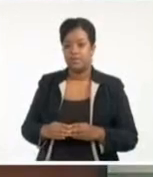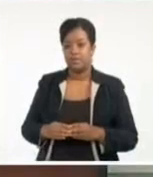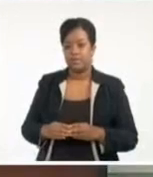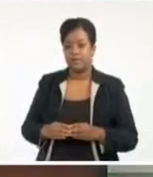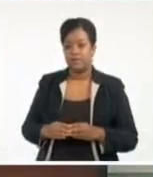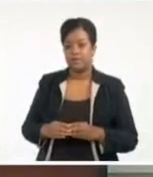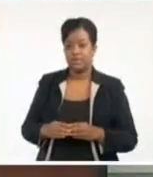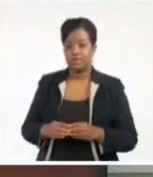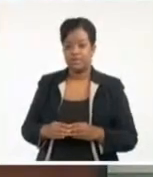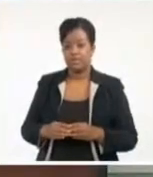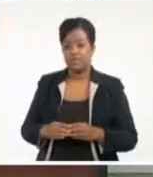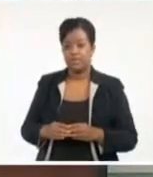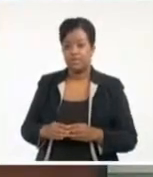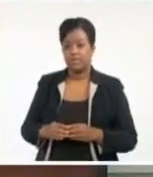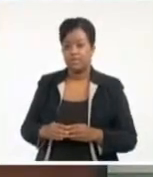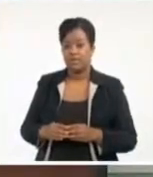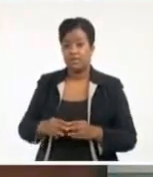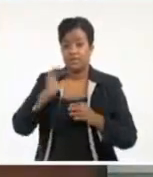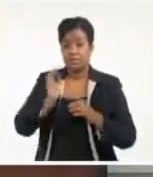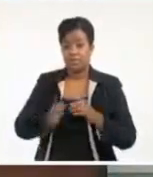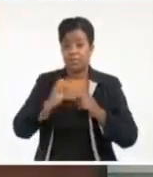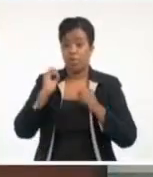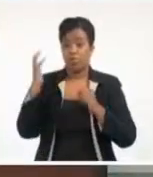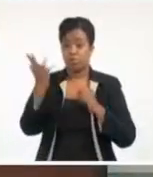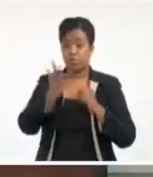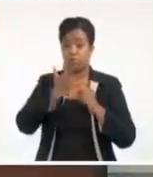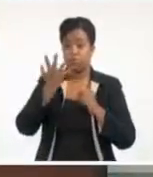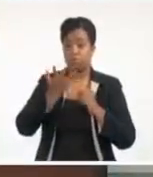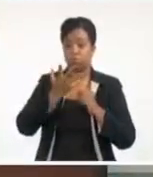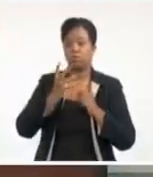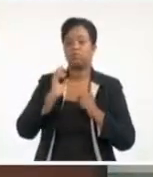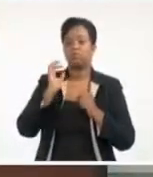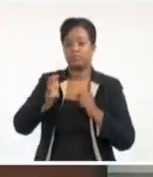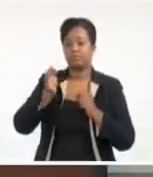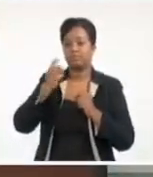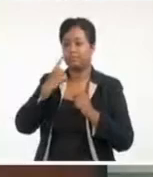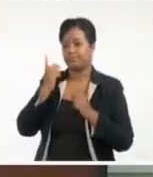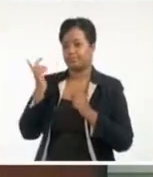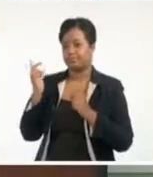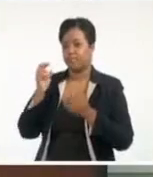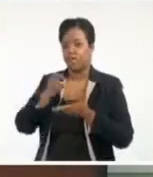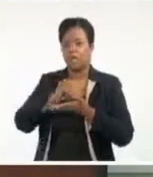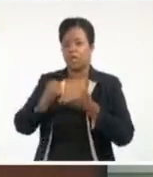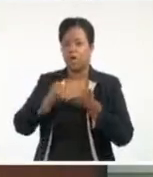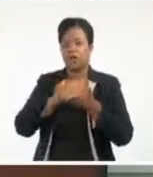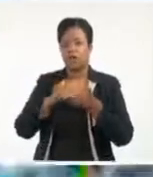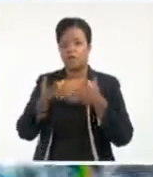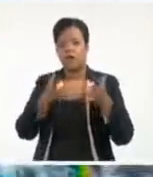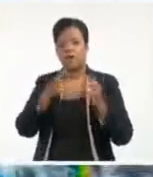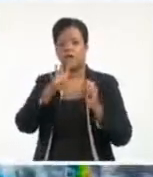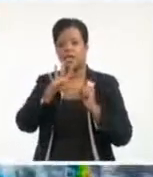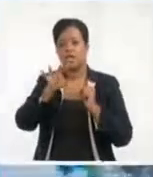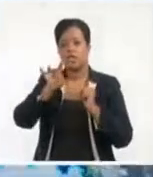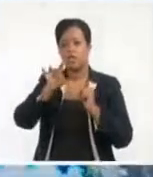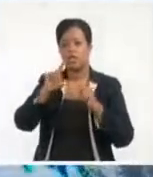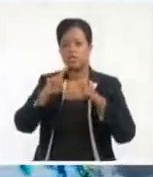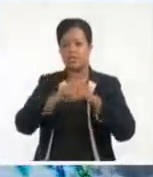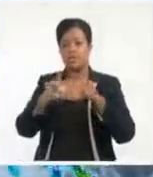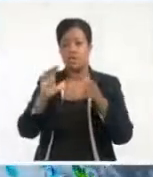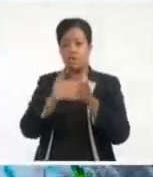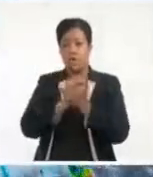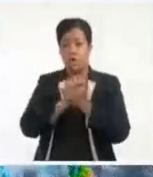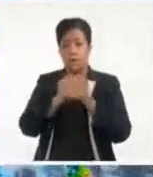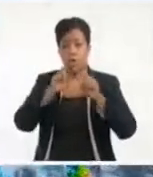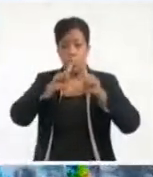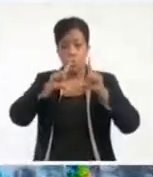.0 grados en el Instituto Oeste. Eso queda a 515 kilómetros al este-sudeste de